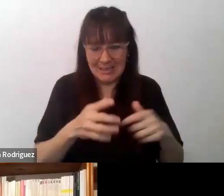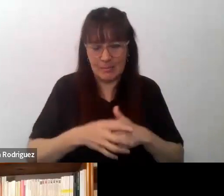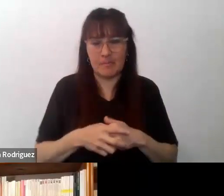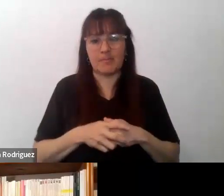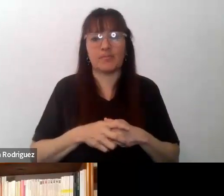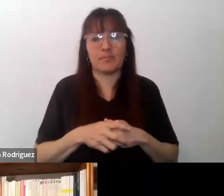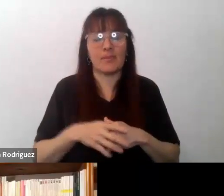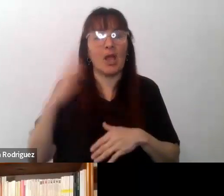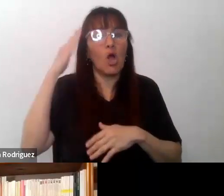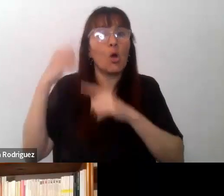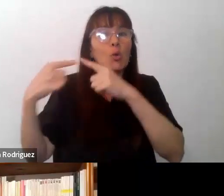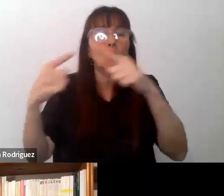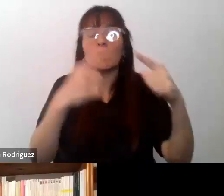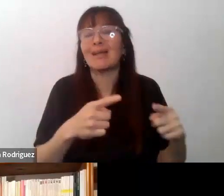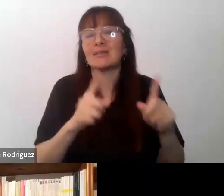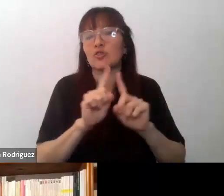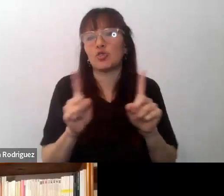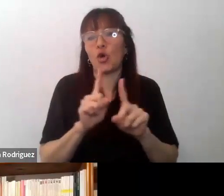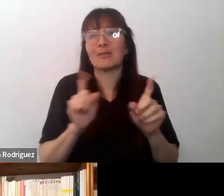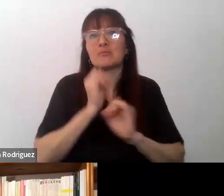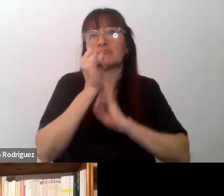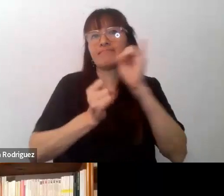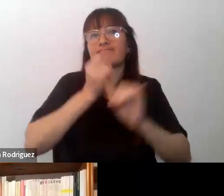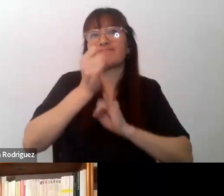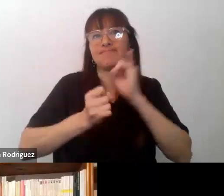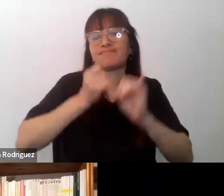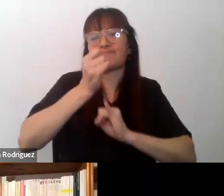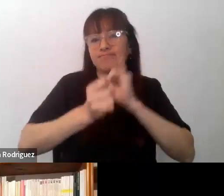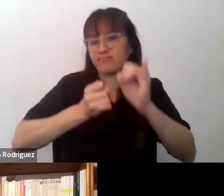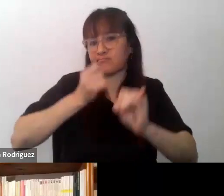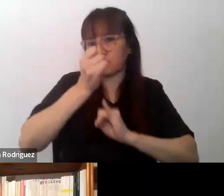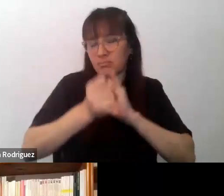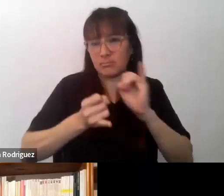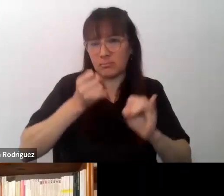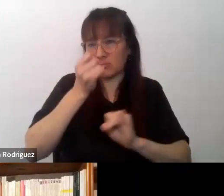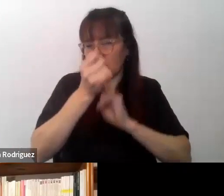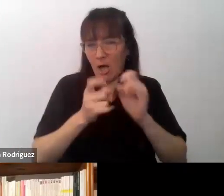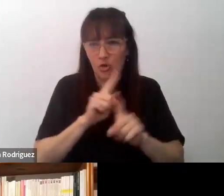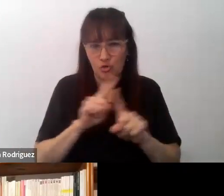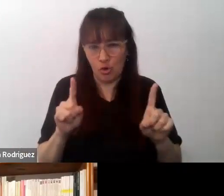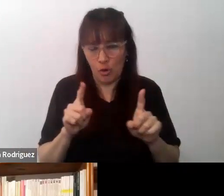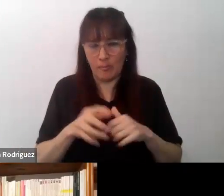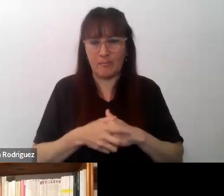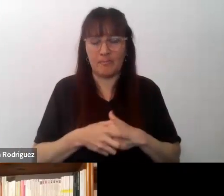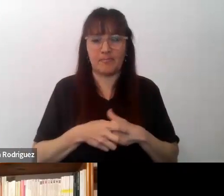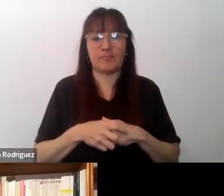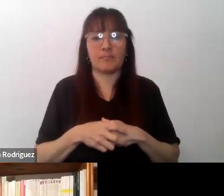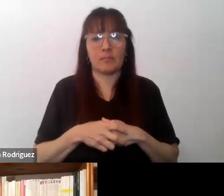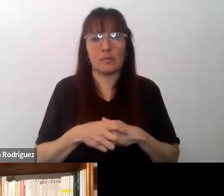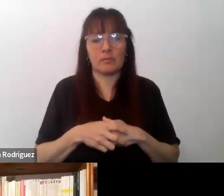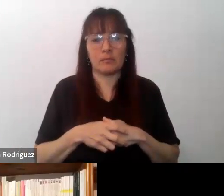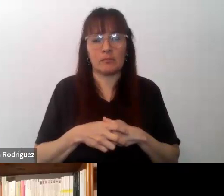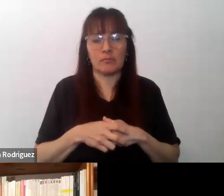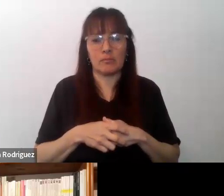Lo intercultural no es descriptivo, no se limita a describir las culturas,